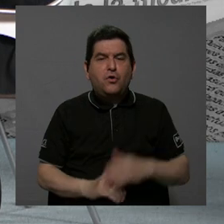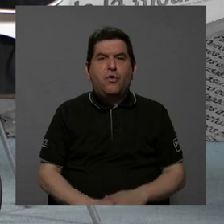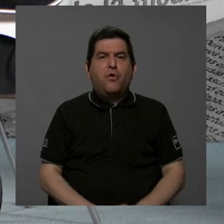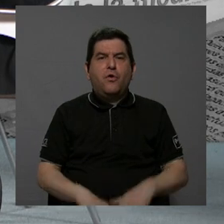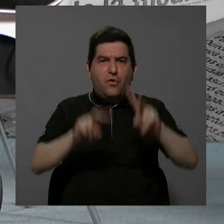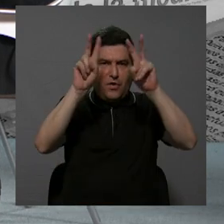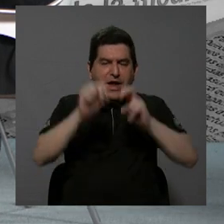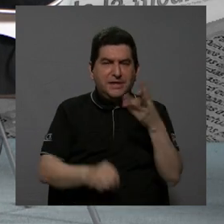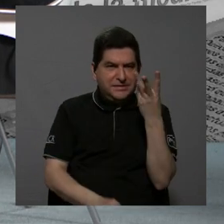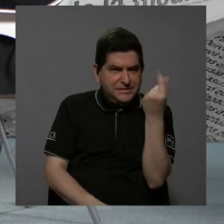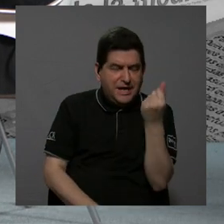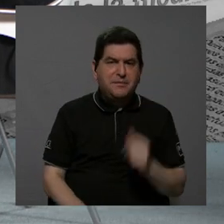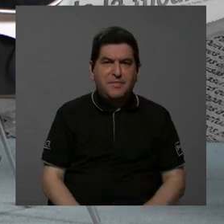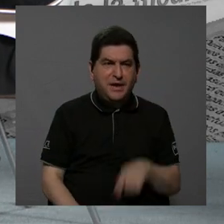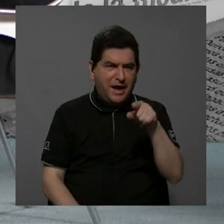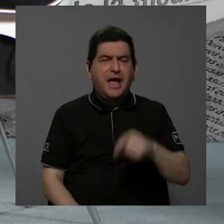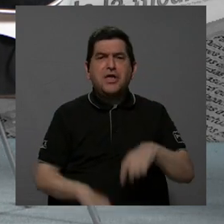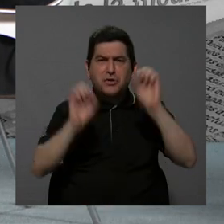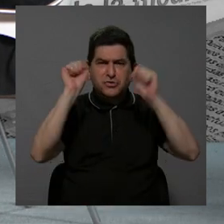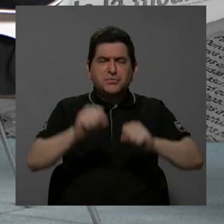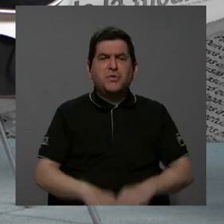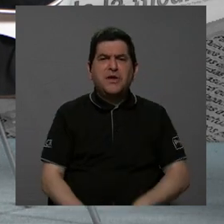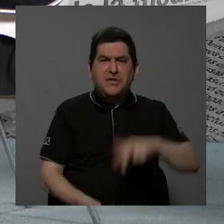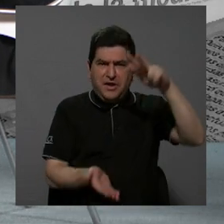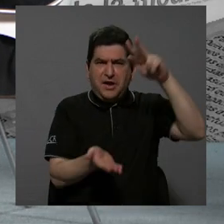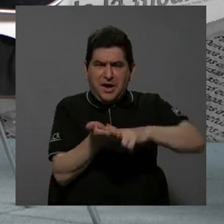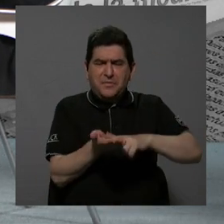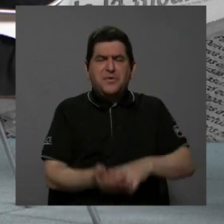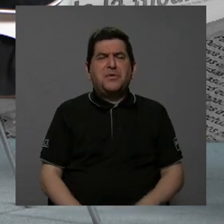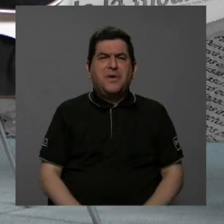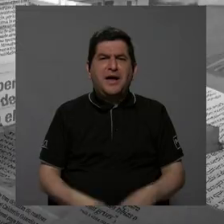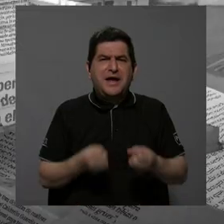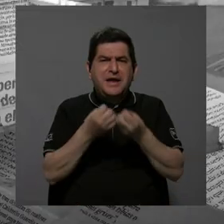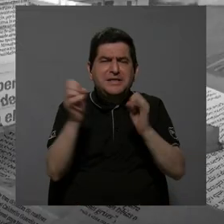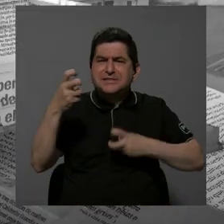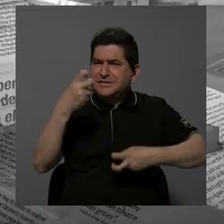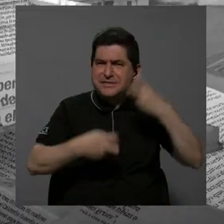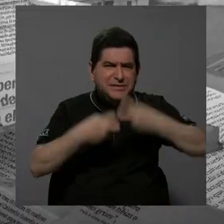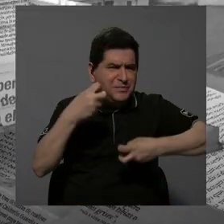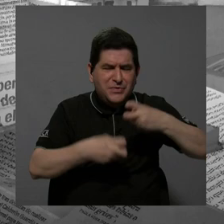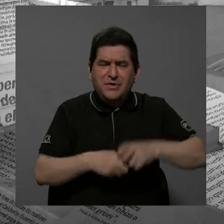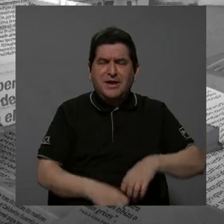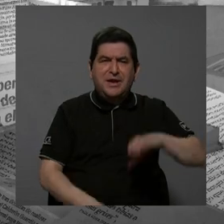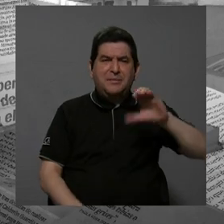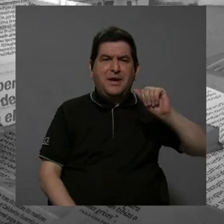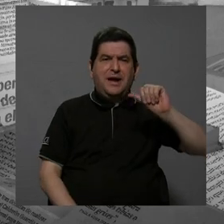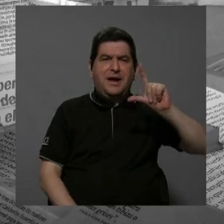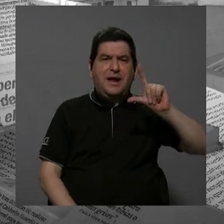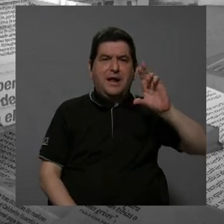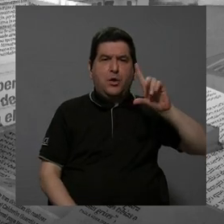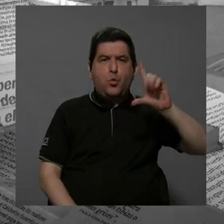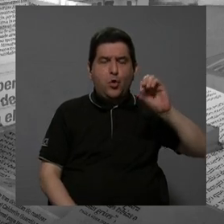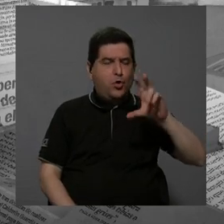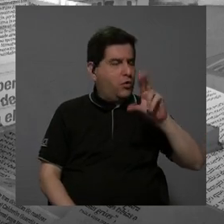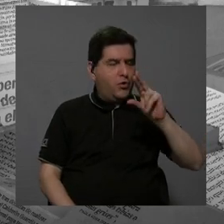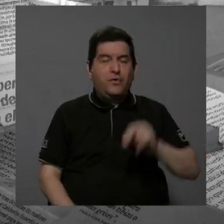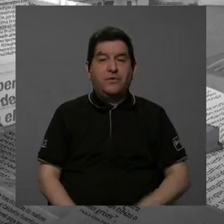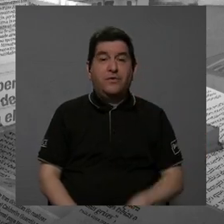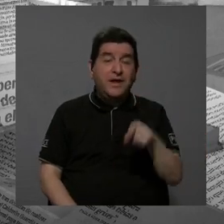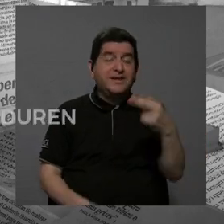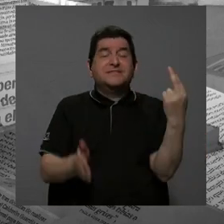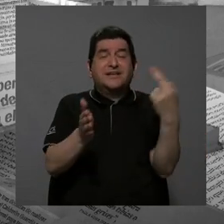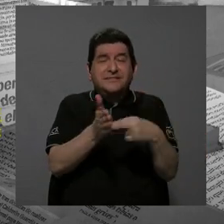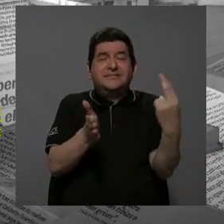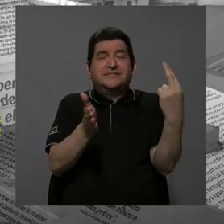cálculo se lo van a aprobar a la primera o no van a tener ningún problema. Y esta enorme repitencia, estas